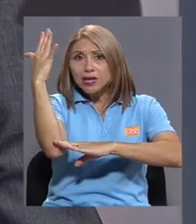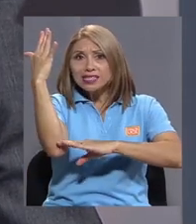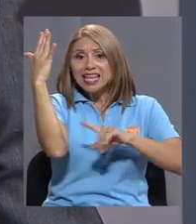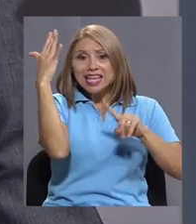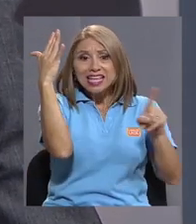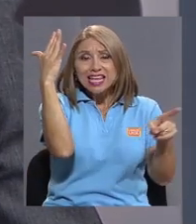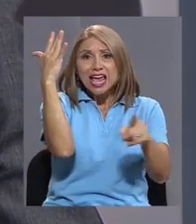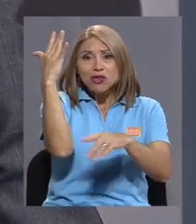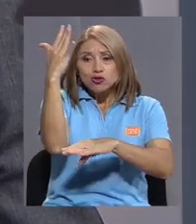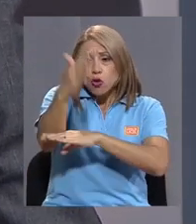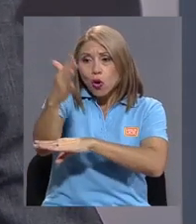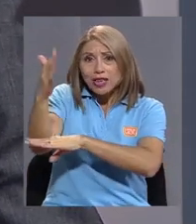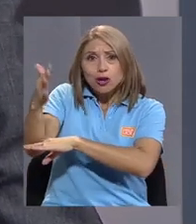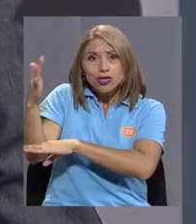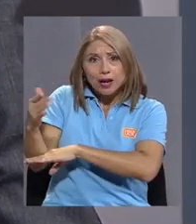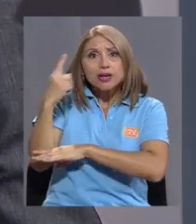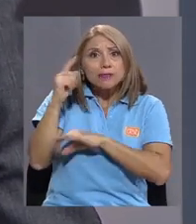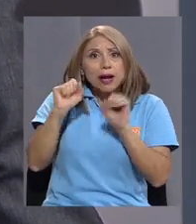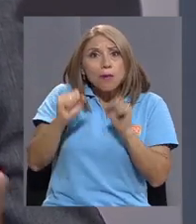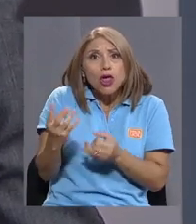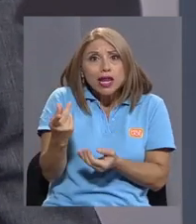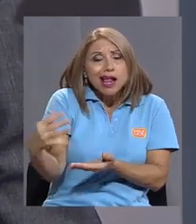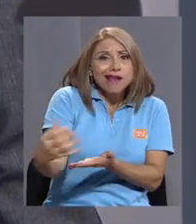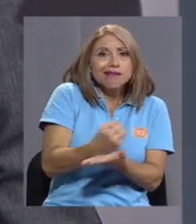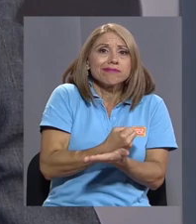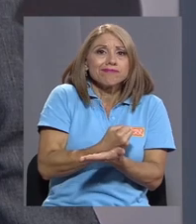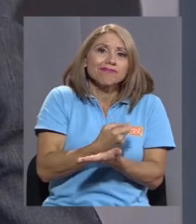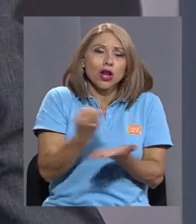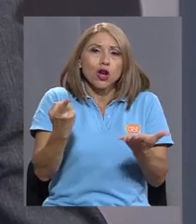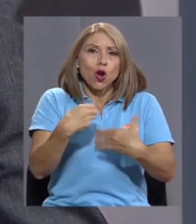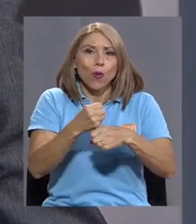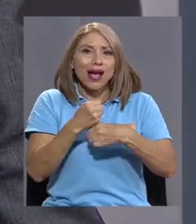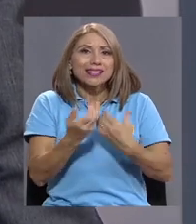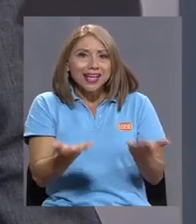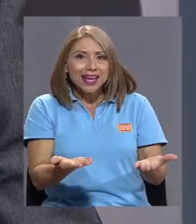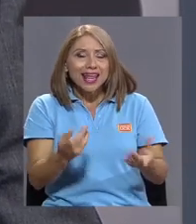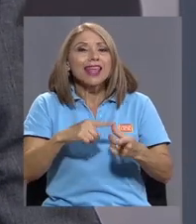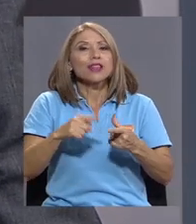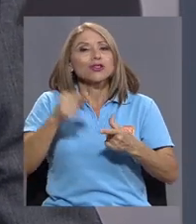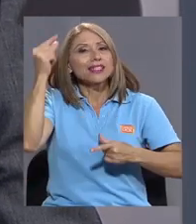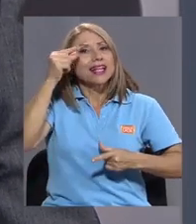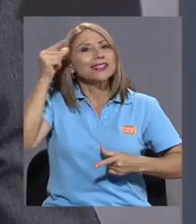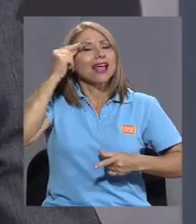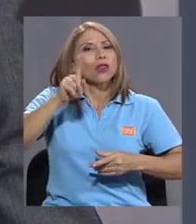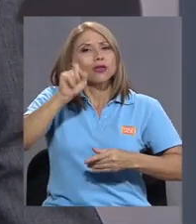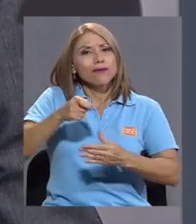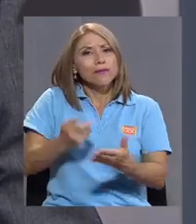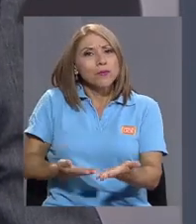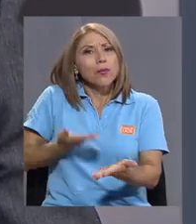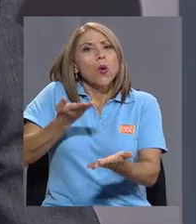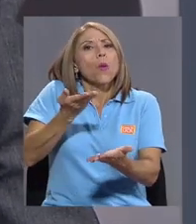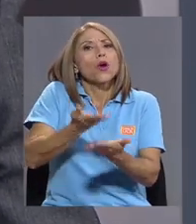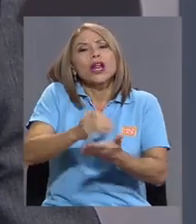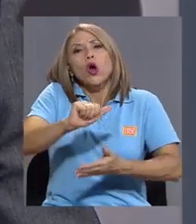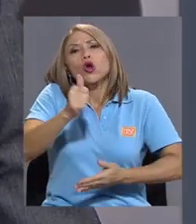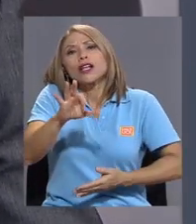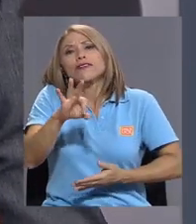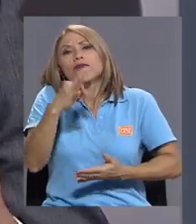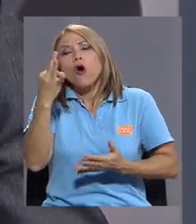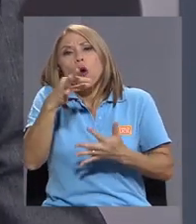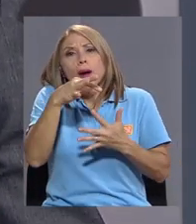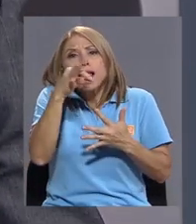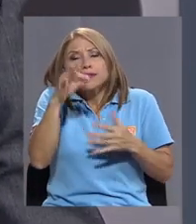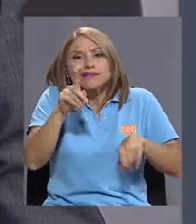para poder darle sustento a su familia, lo va a hacer. Entonces, el Estado debe proponer medidas alternativas,